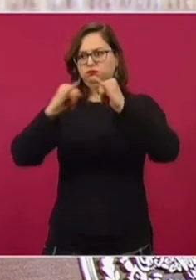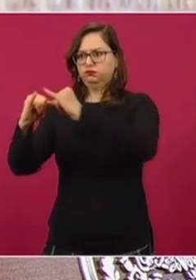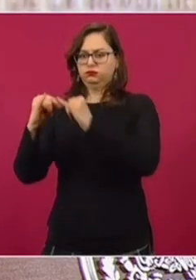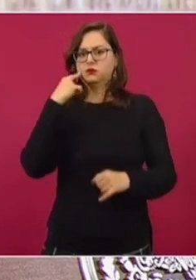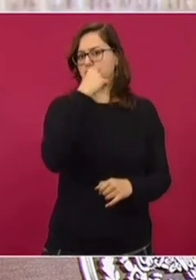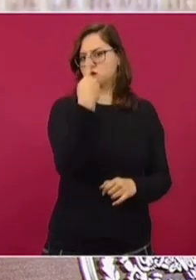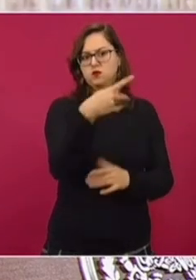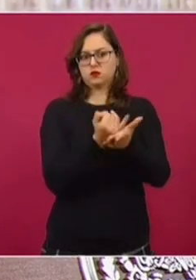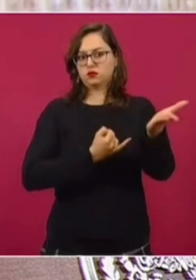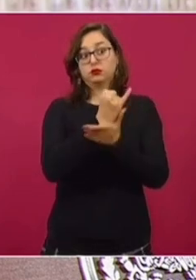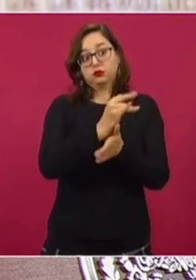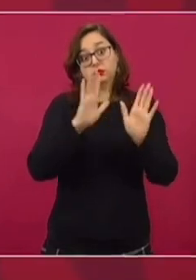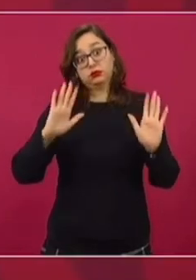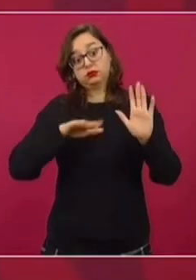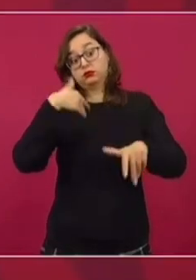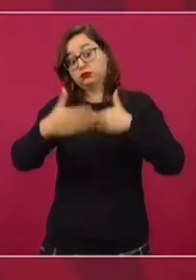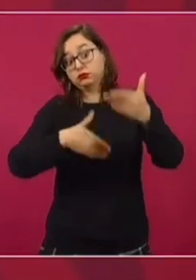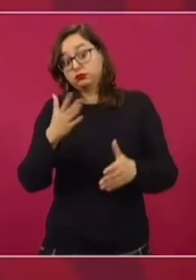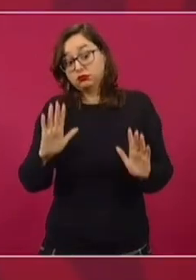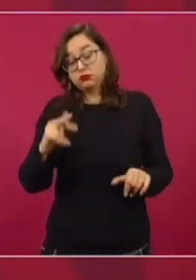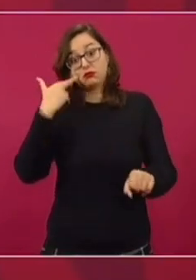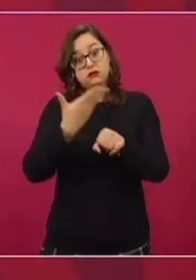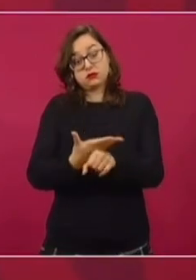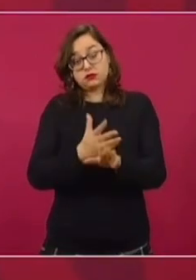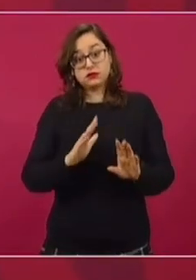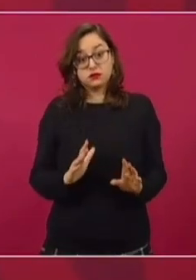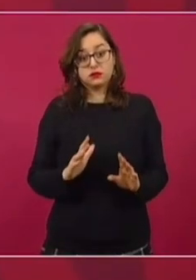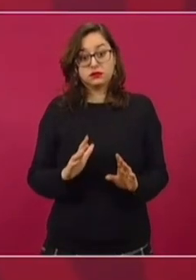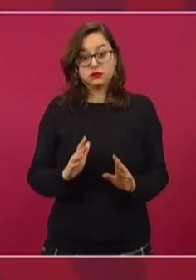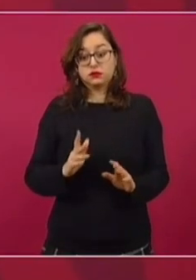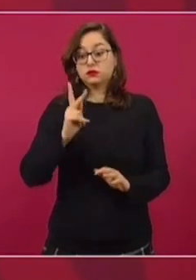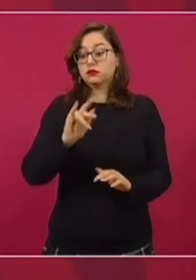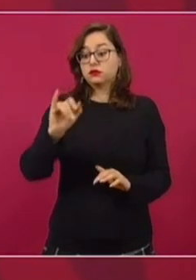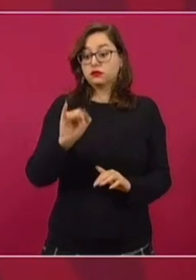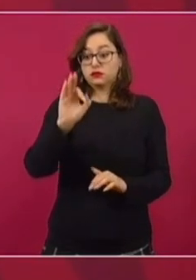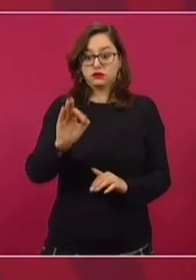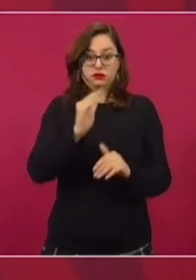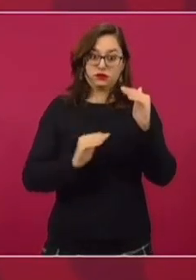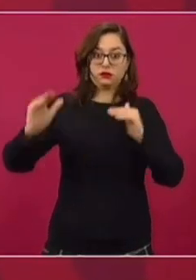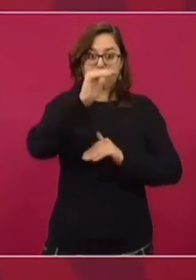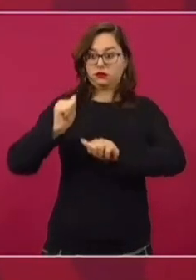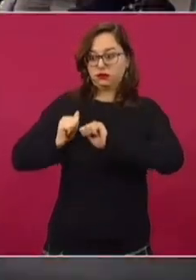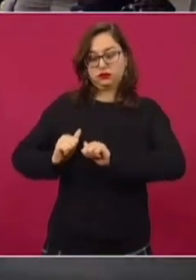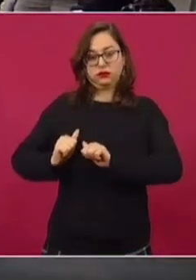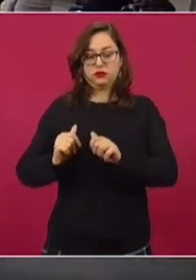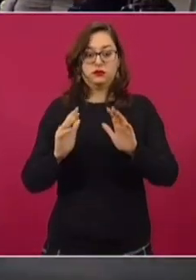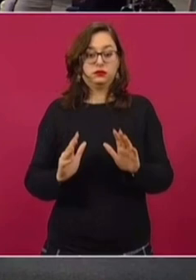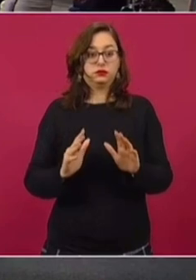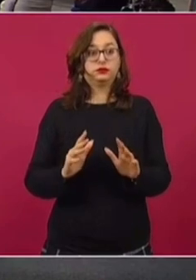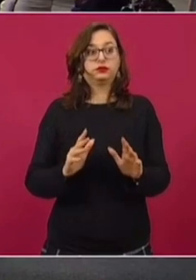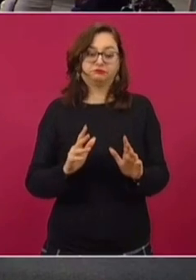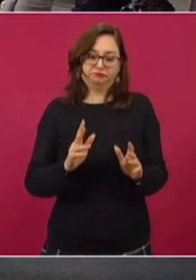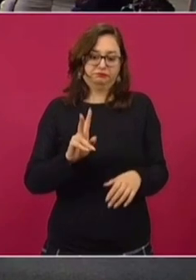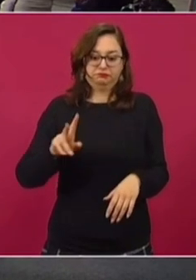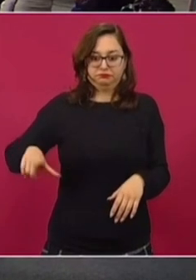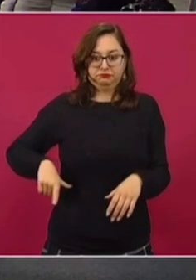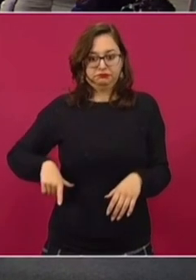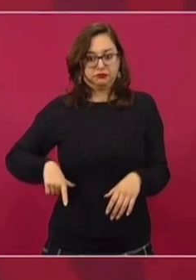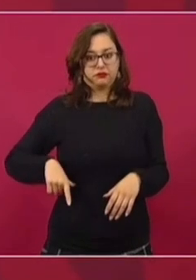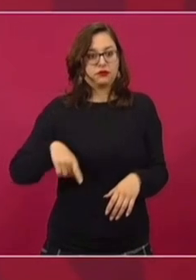responsable de sus actos, en este caso es la fiscalía y existe el Poder Judicial y así como el fiscal es autónomo,